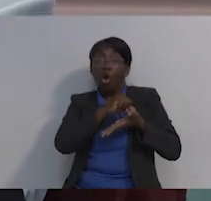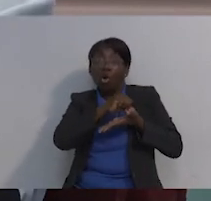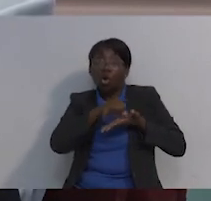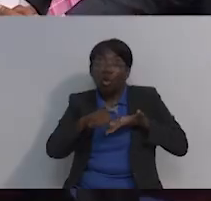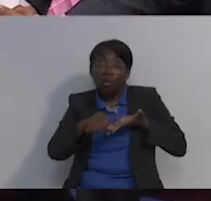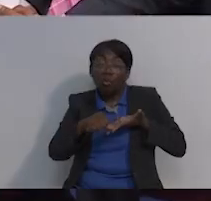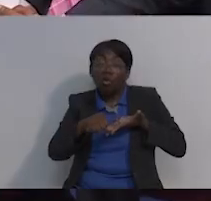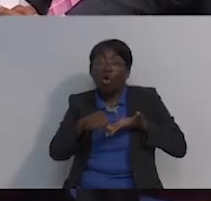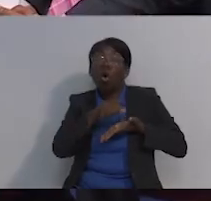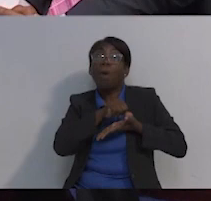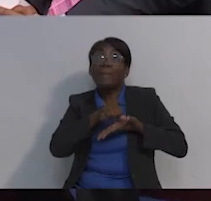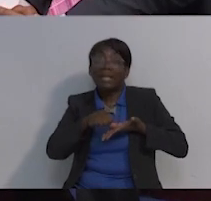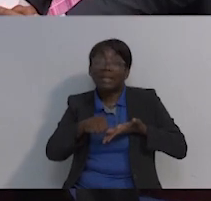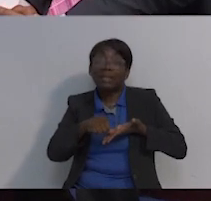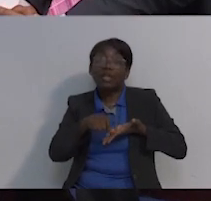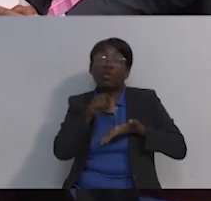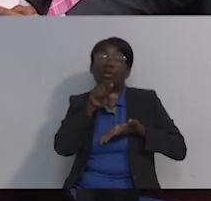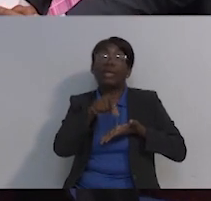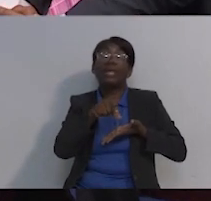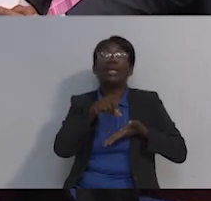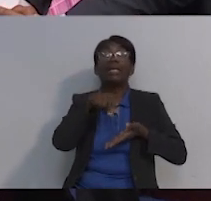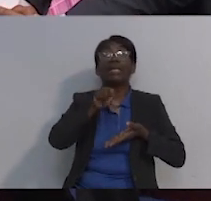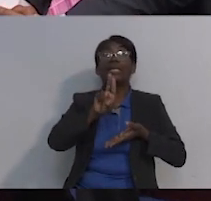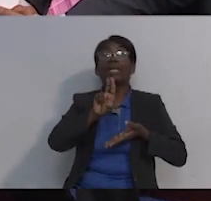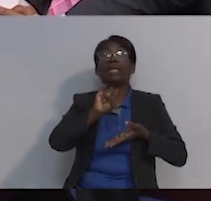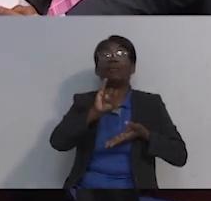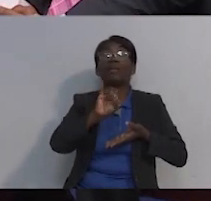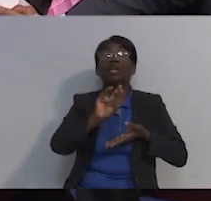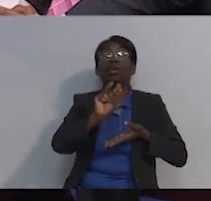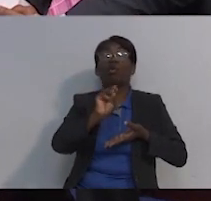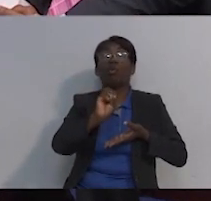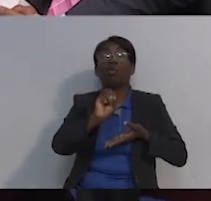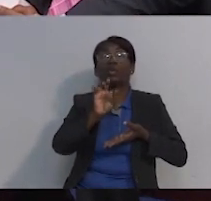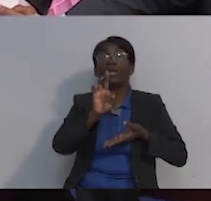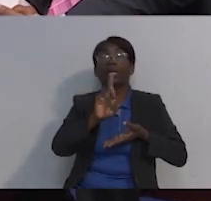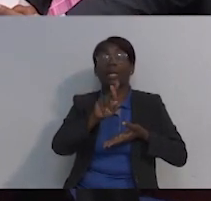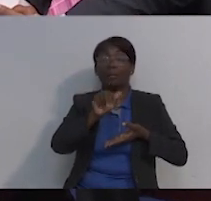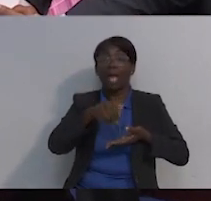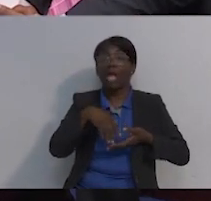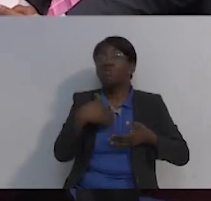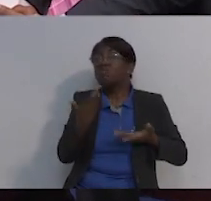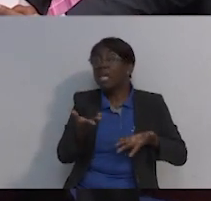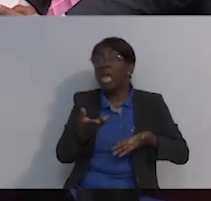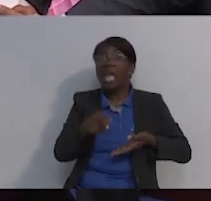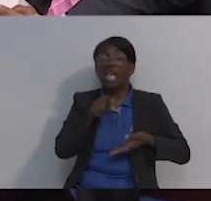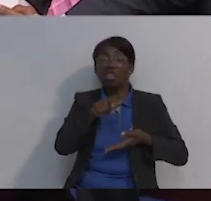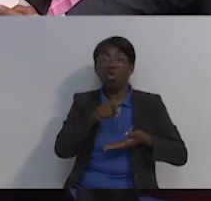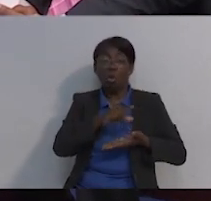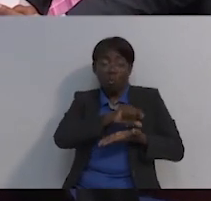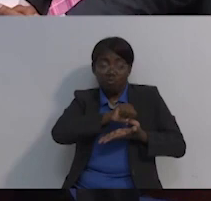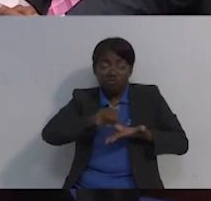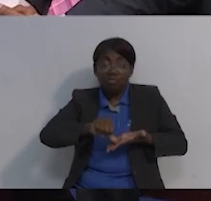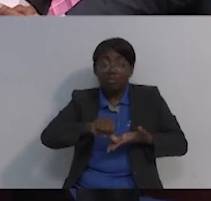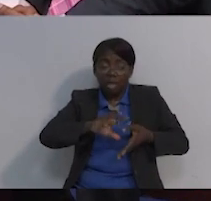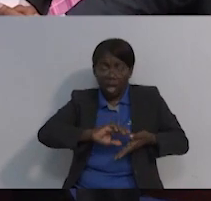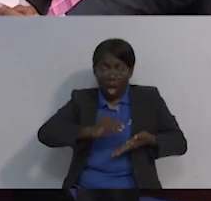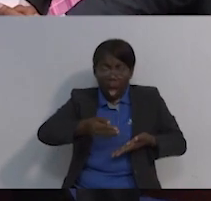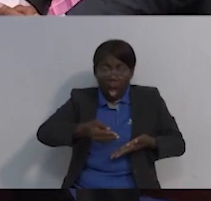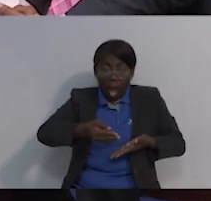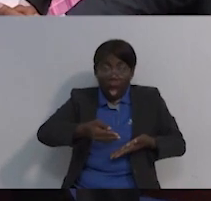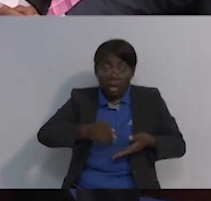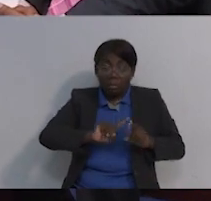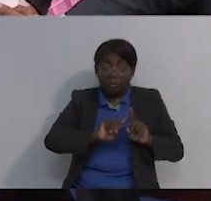abren, descubren otra cosa y deciden que hay que hacer algo más, o que quizás eso que te dijeron inicialmente